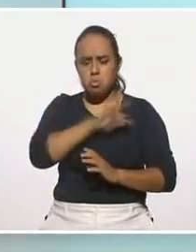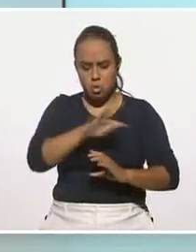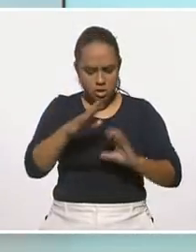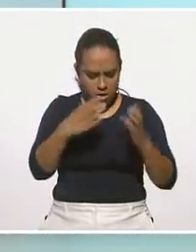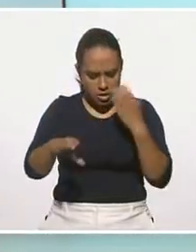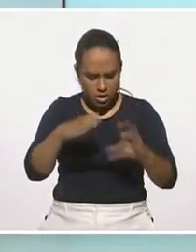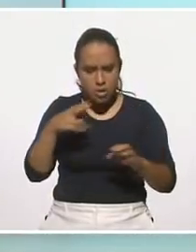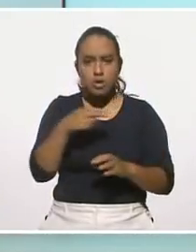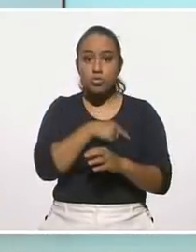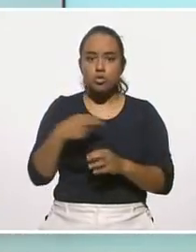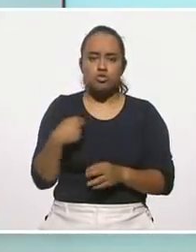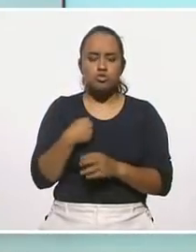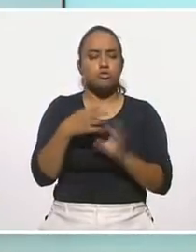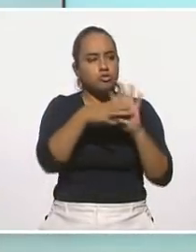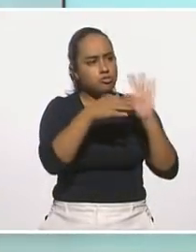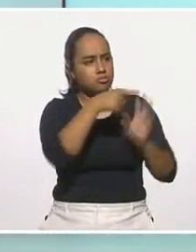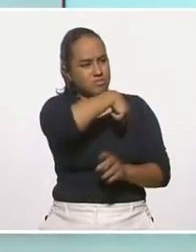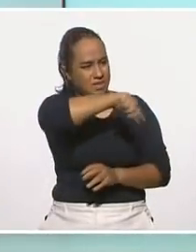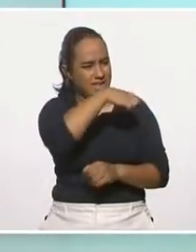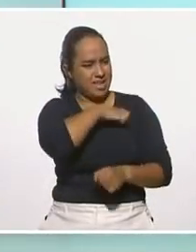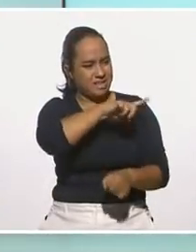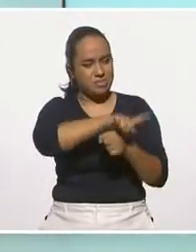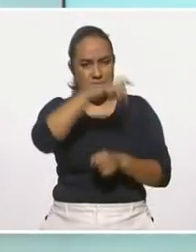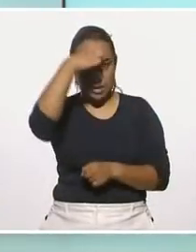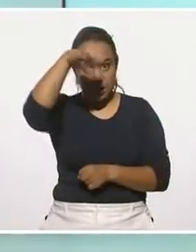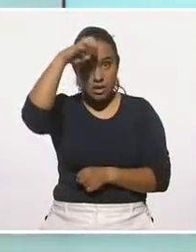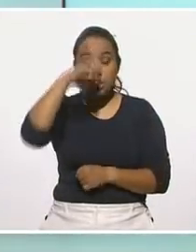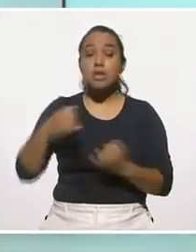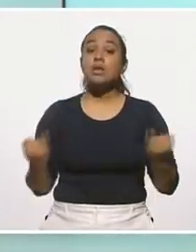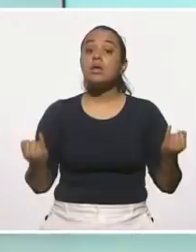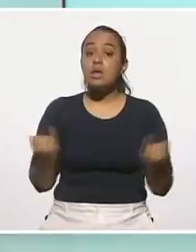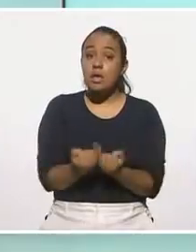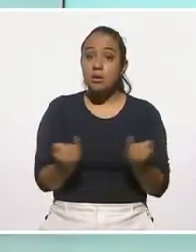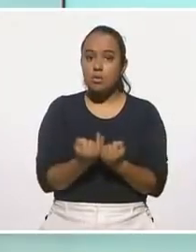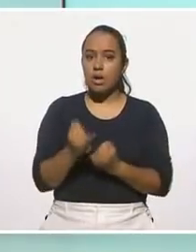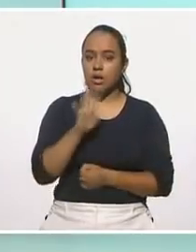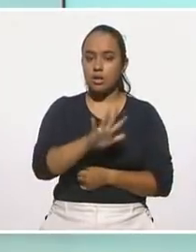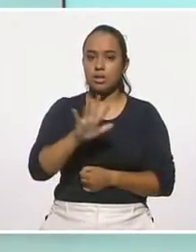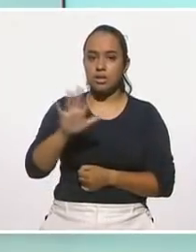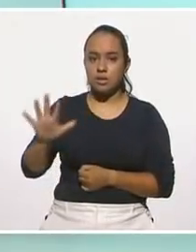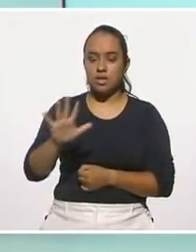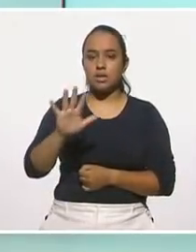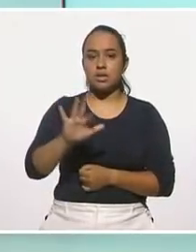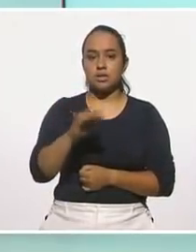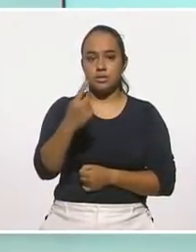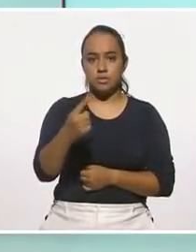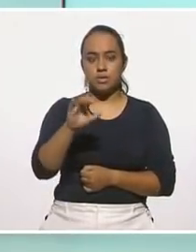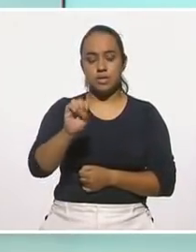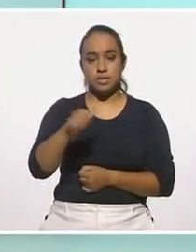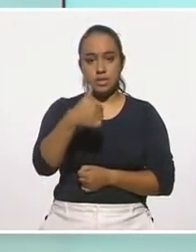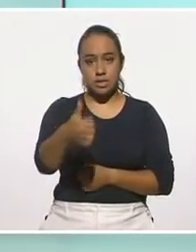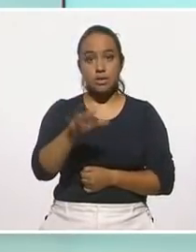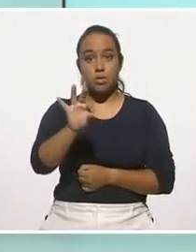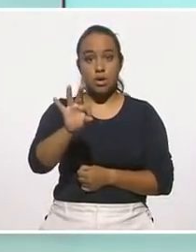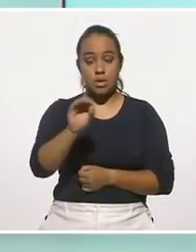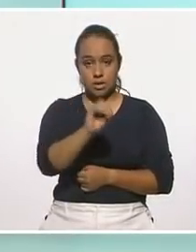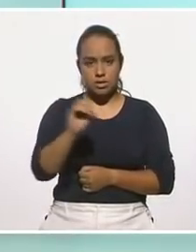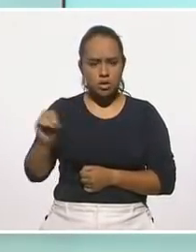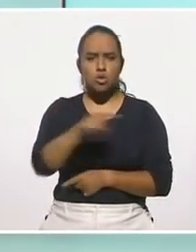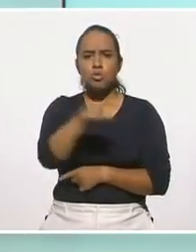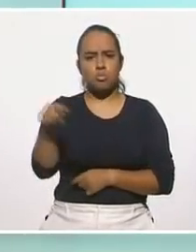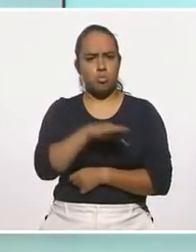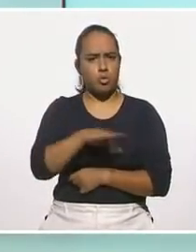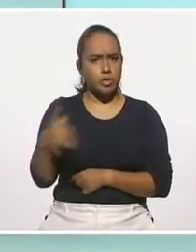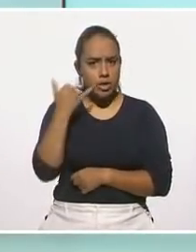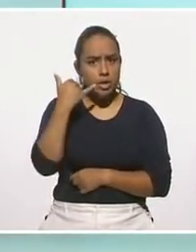lo vayamos compartiendo con los especialistas el día de hoy. Y por supuesto que nos marquen al 55-51-66-4000,